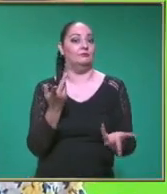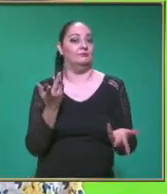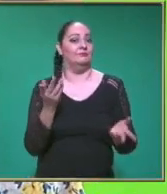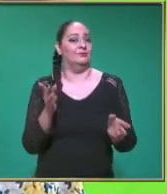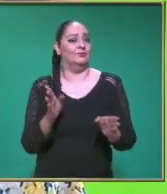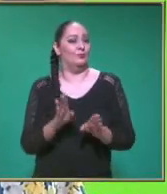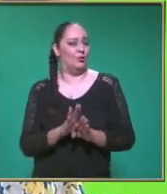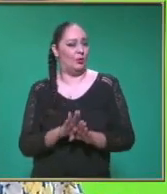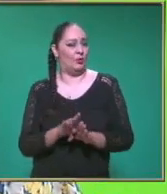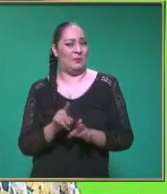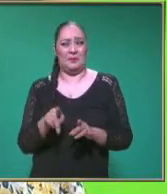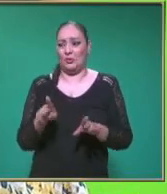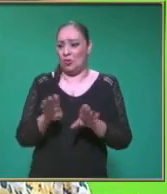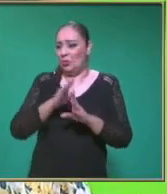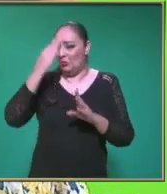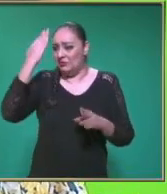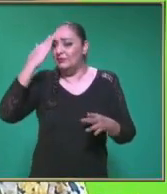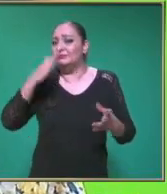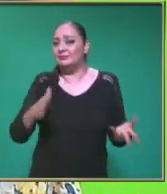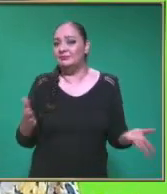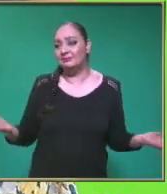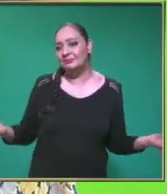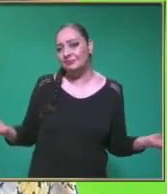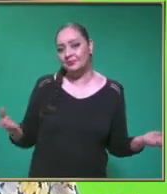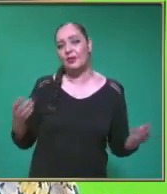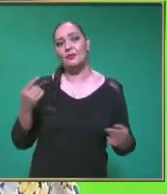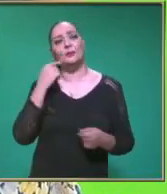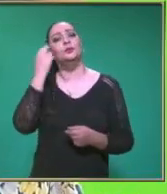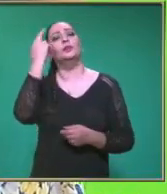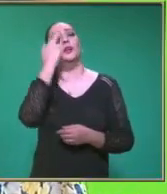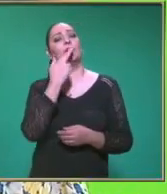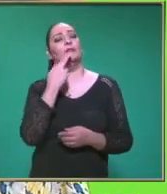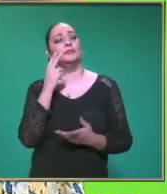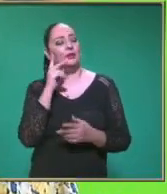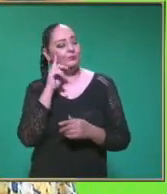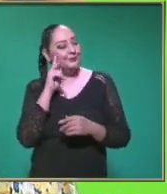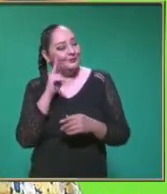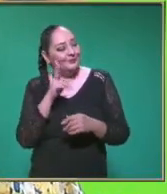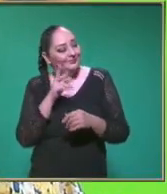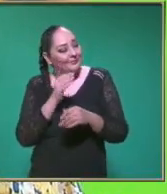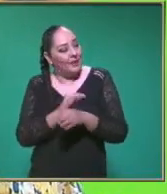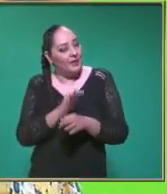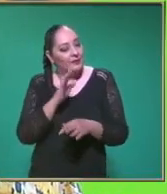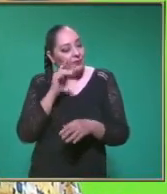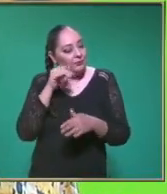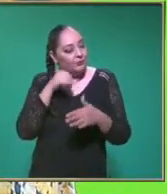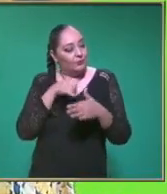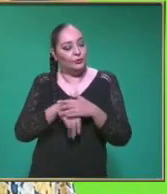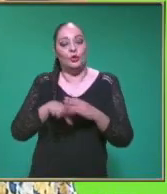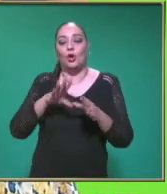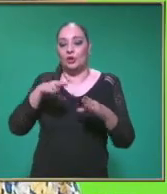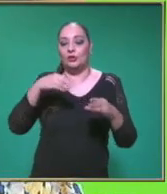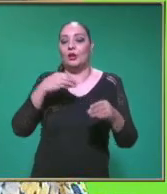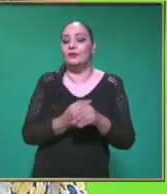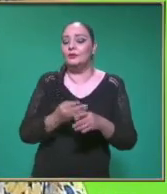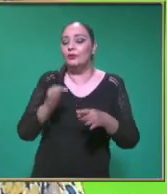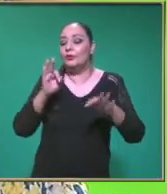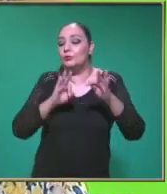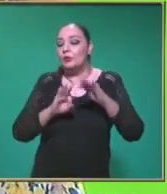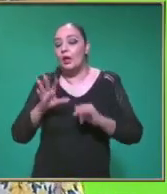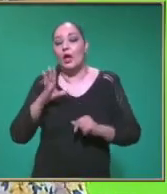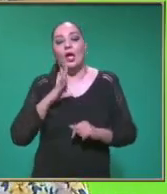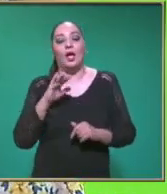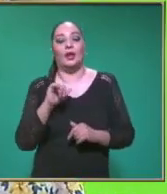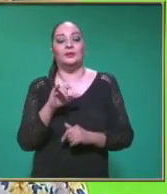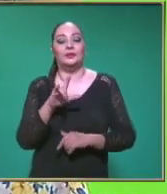Pero ¿De dónde viene Maestra? Bueno Vamos a analizar Detenidamente La fórmula De nuevo Aceleración Es